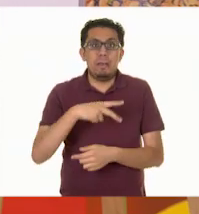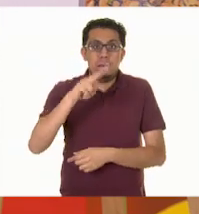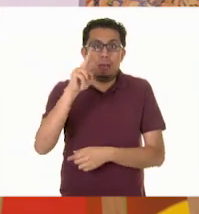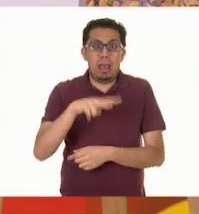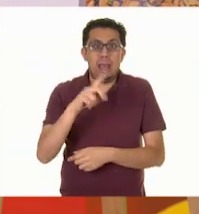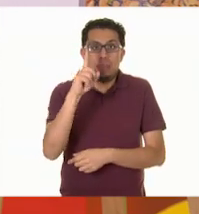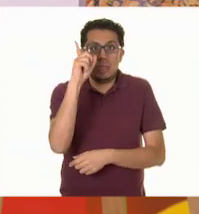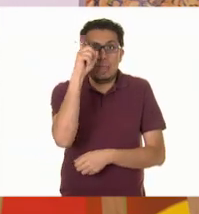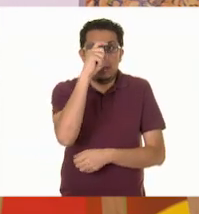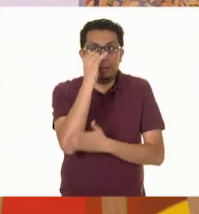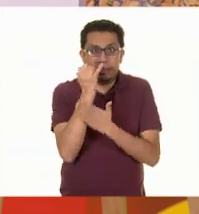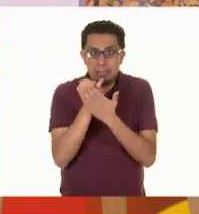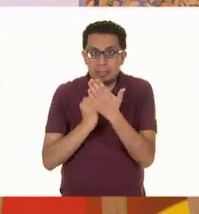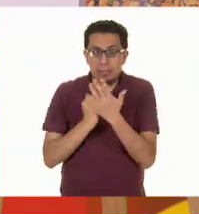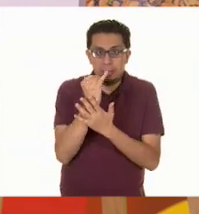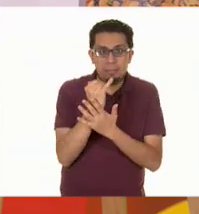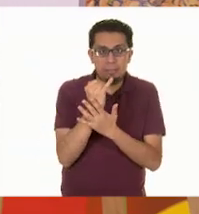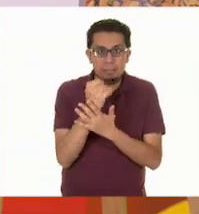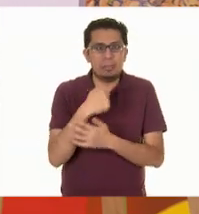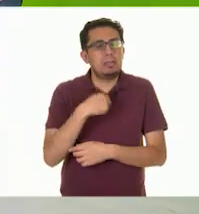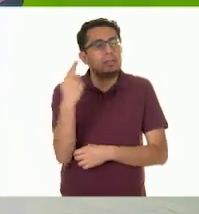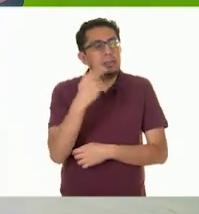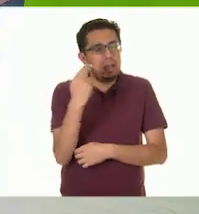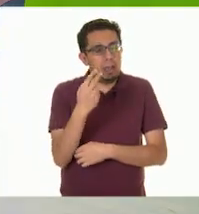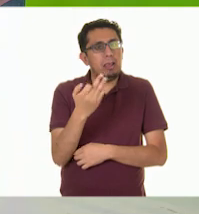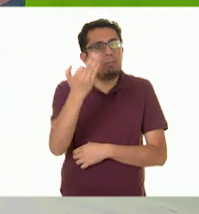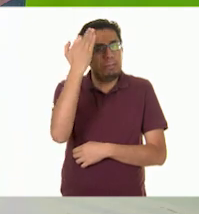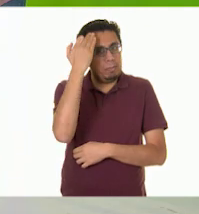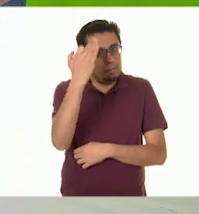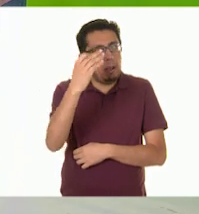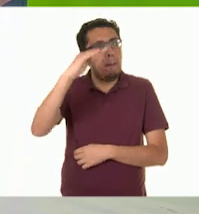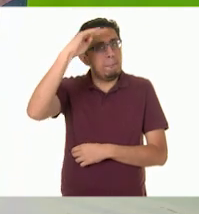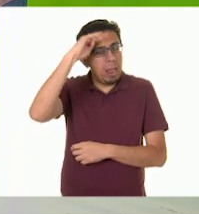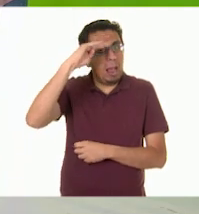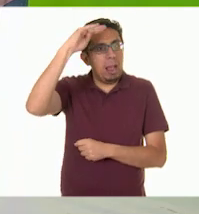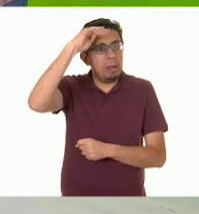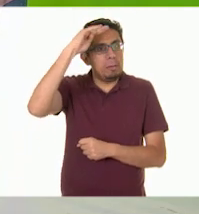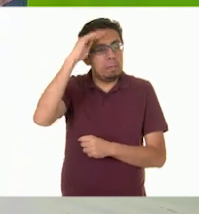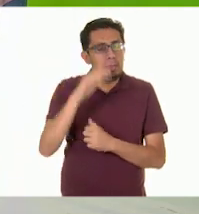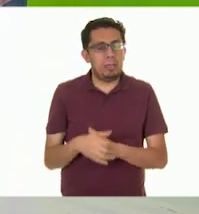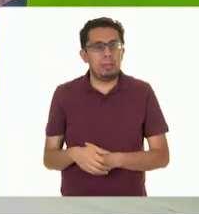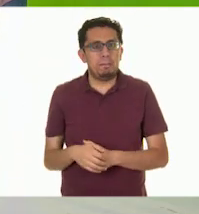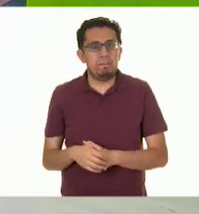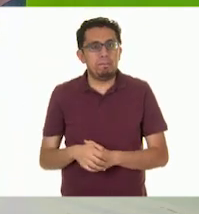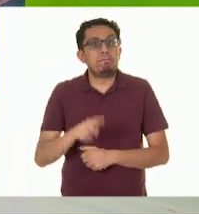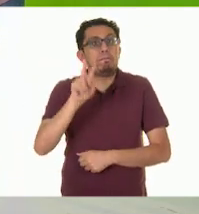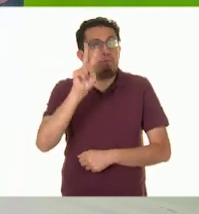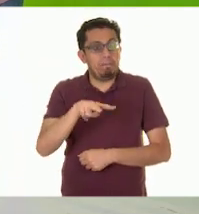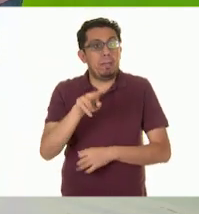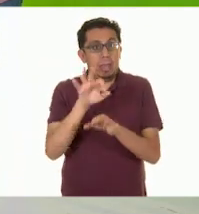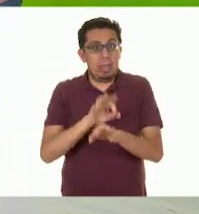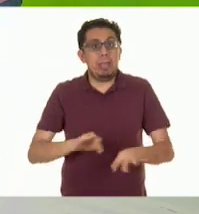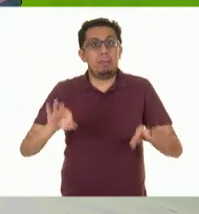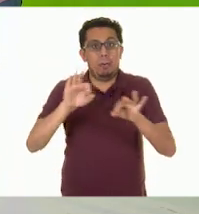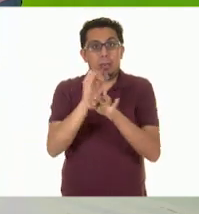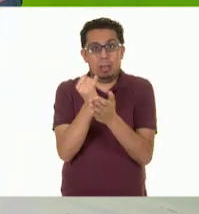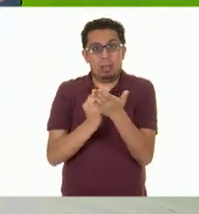muy difícil, tengo que tomarme mi tiempo. Claro que sí, es una decisión muy importante.